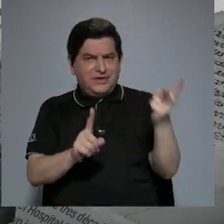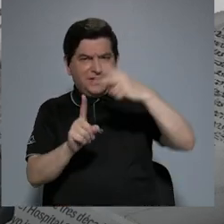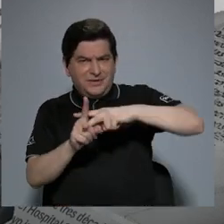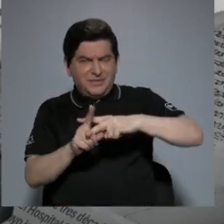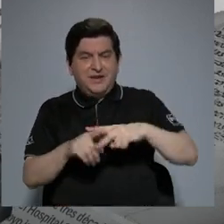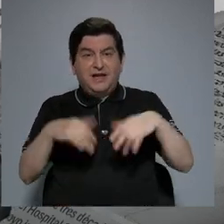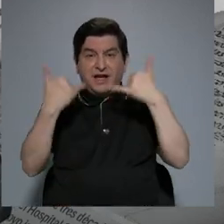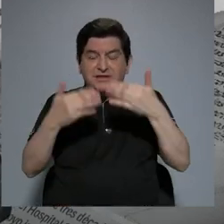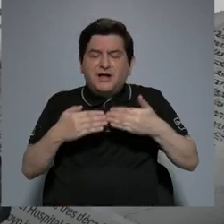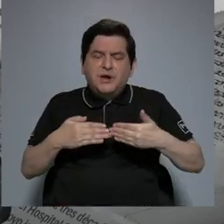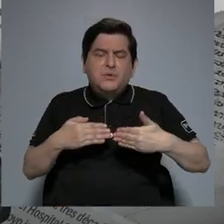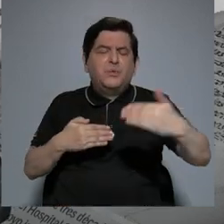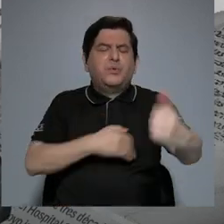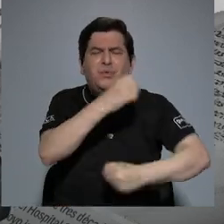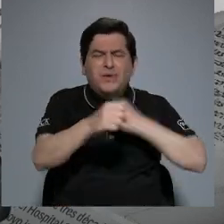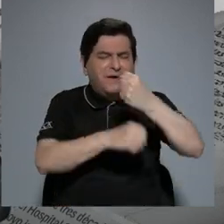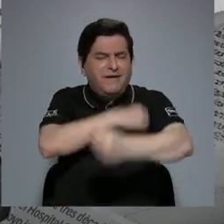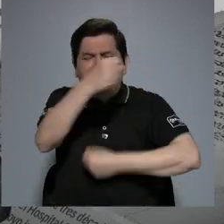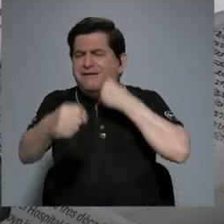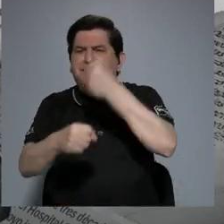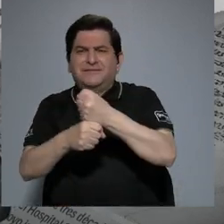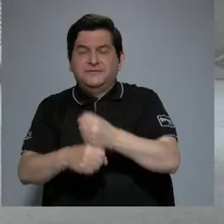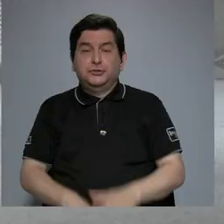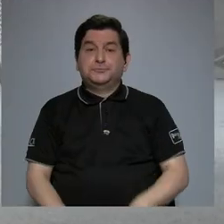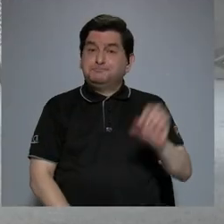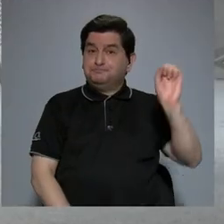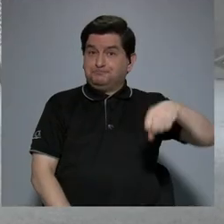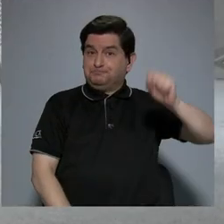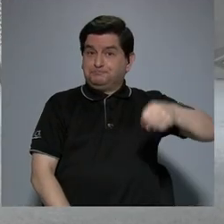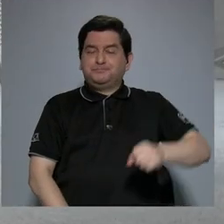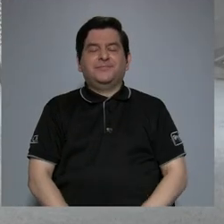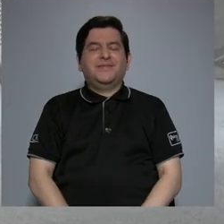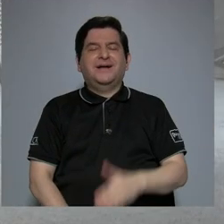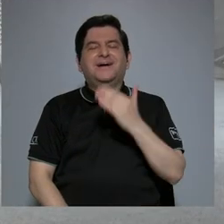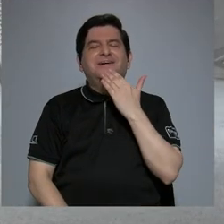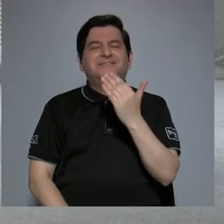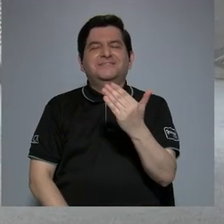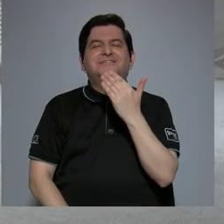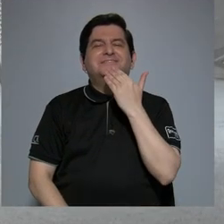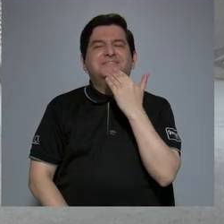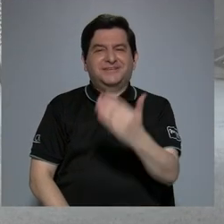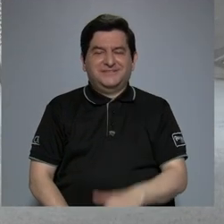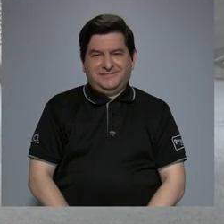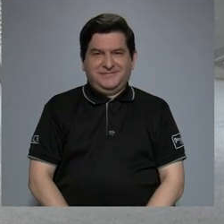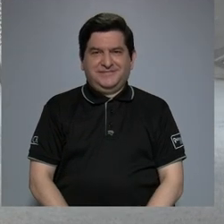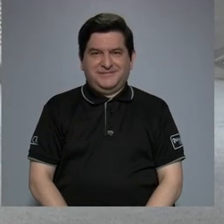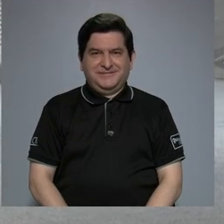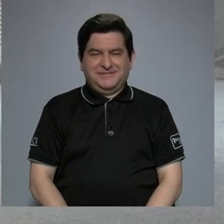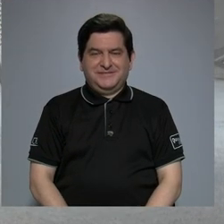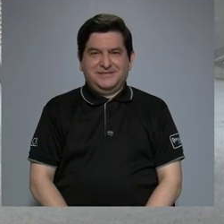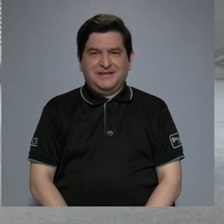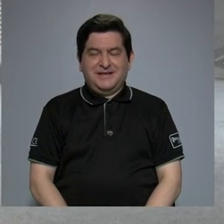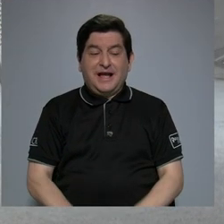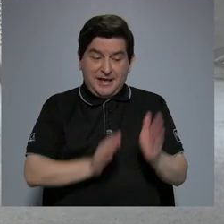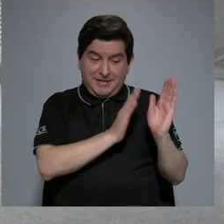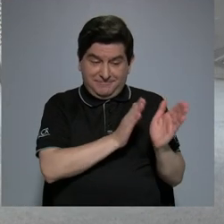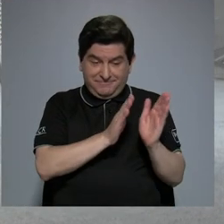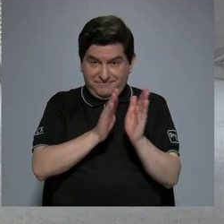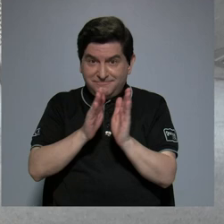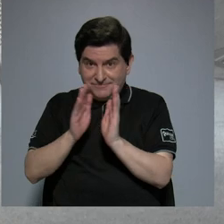a lo largo ya de muchos años. Así es. Gracias a la formación